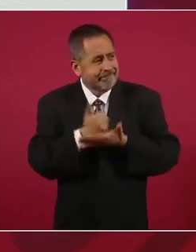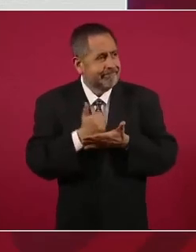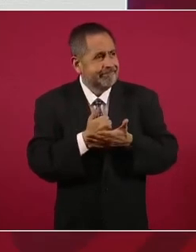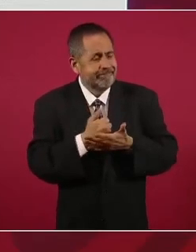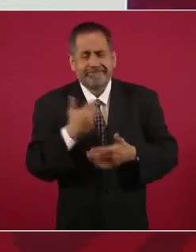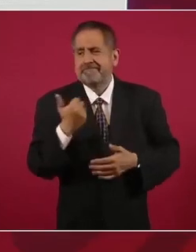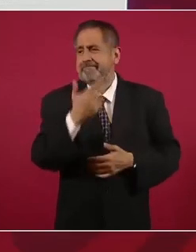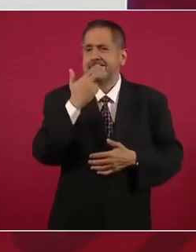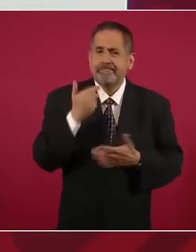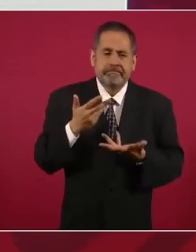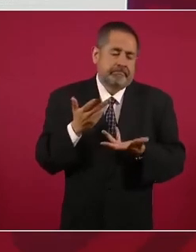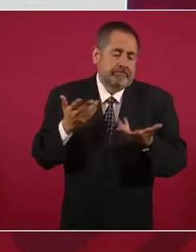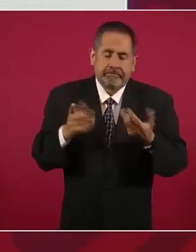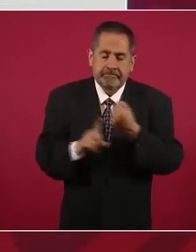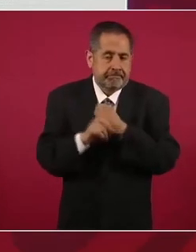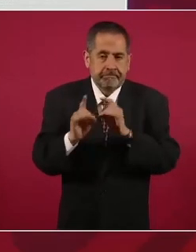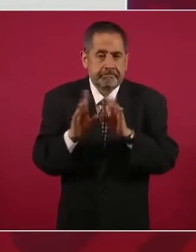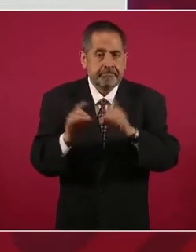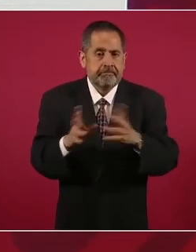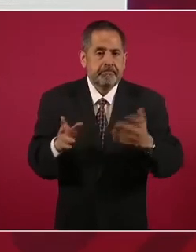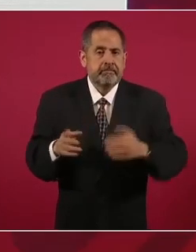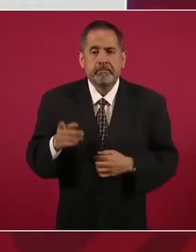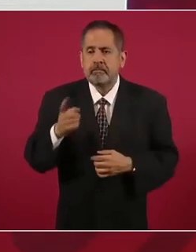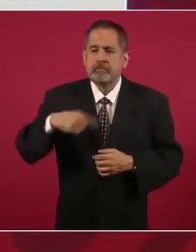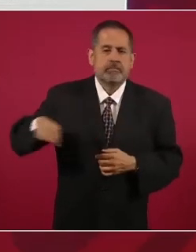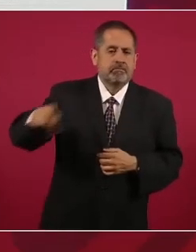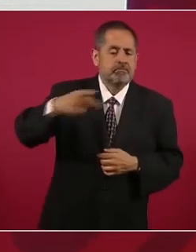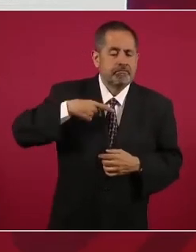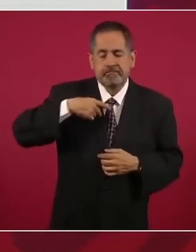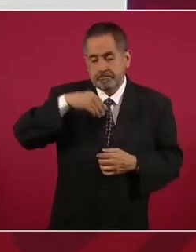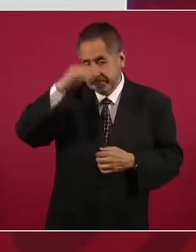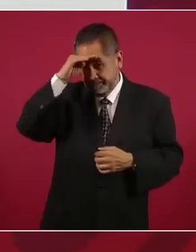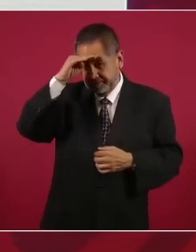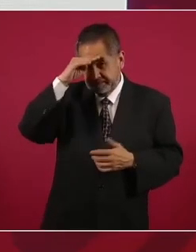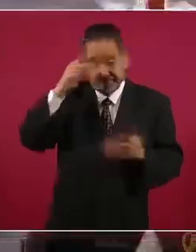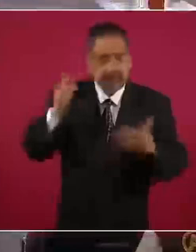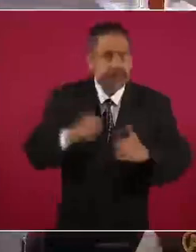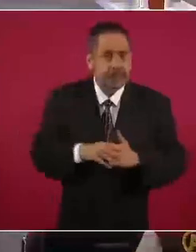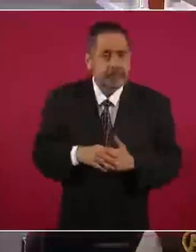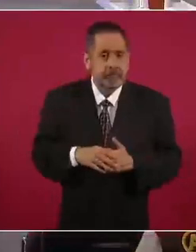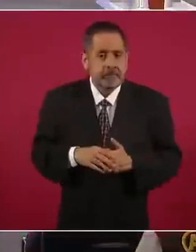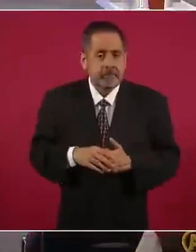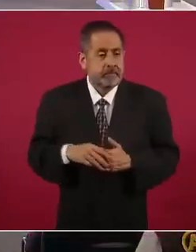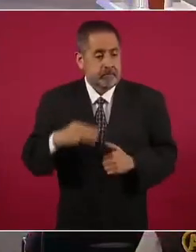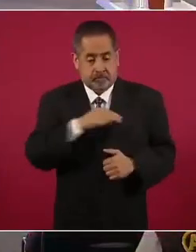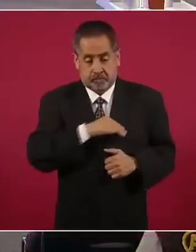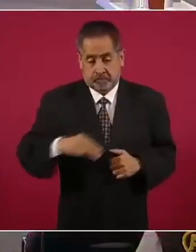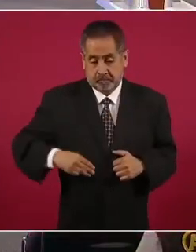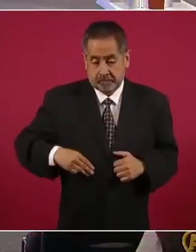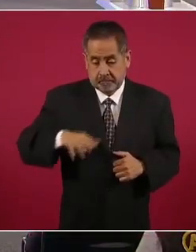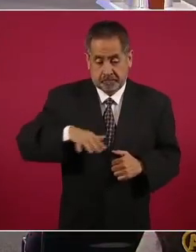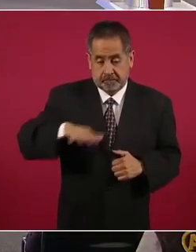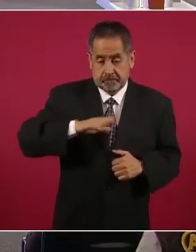y mucha gente piensa que si está mal un municipio